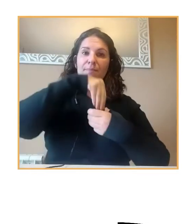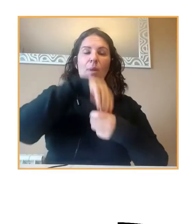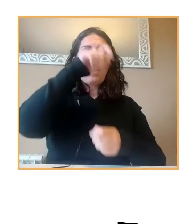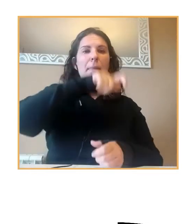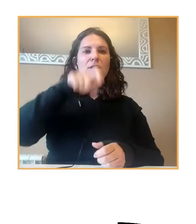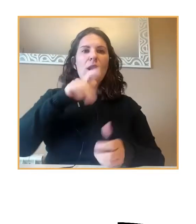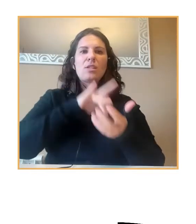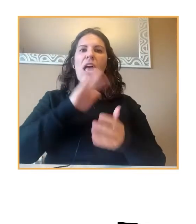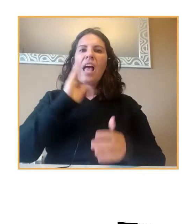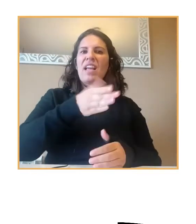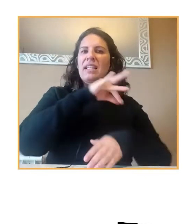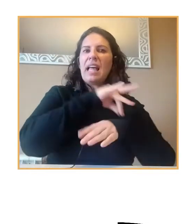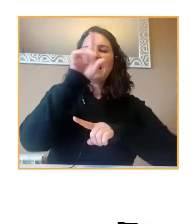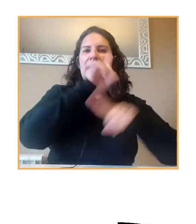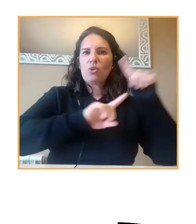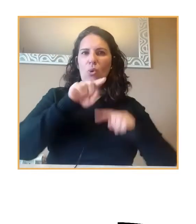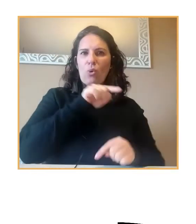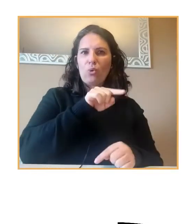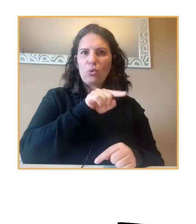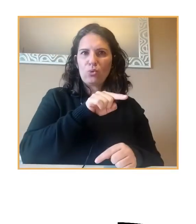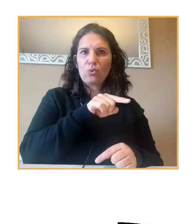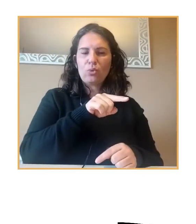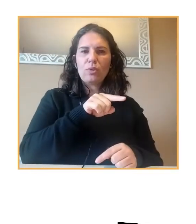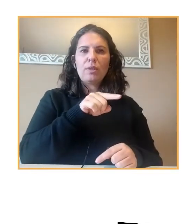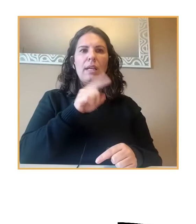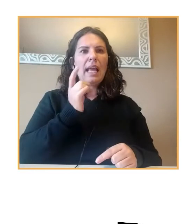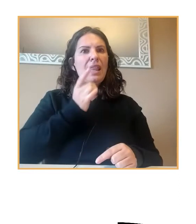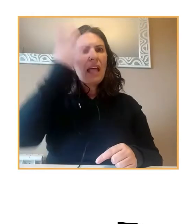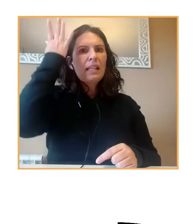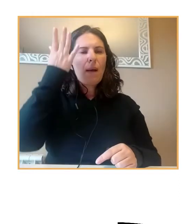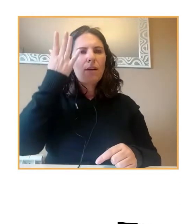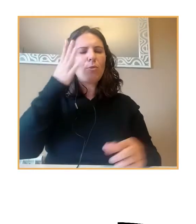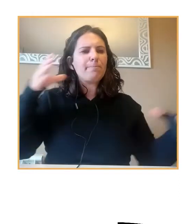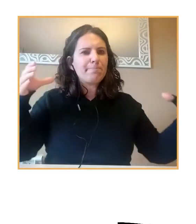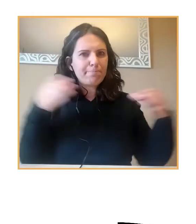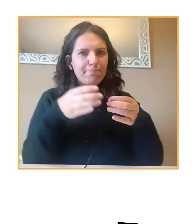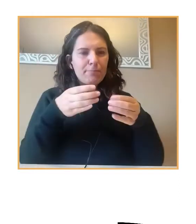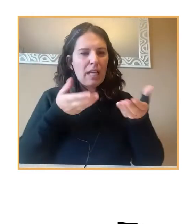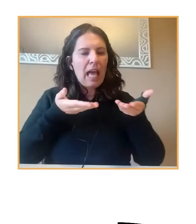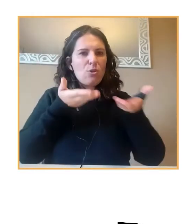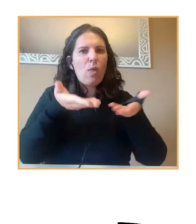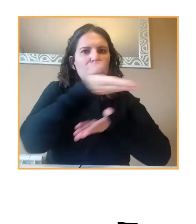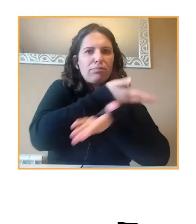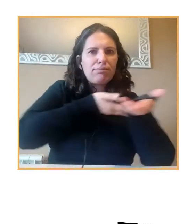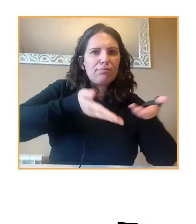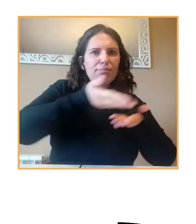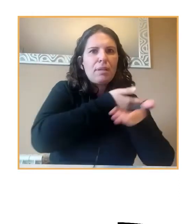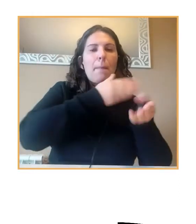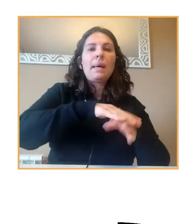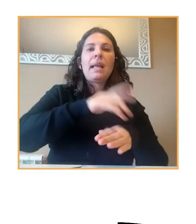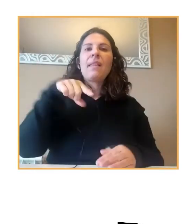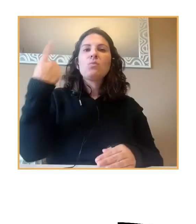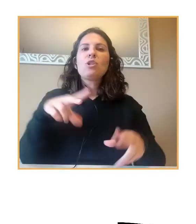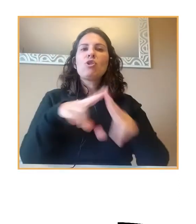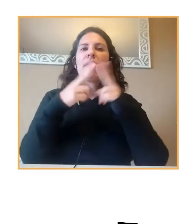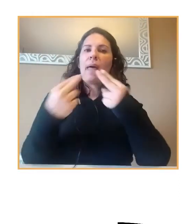trastornos que toman la iniciativa para ayudarse entre sí y hacerse visibles a la sociedad y hacer